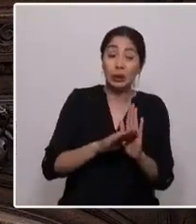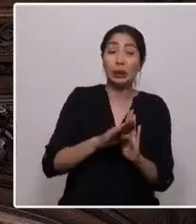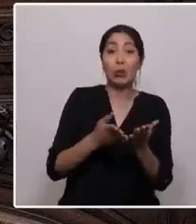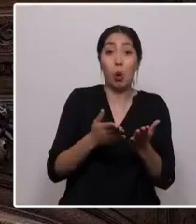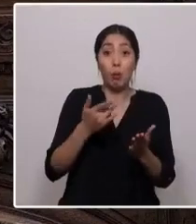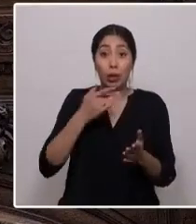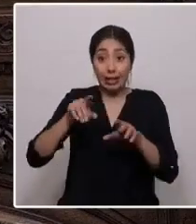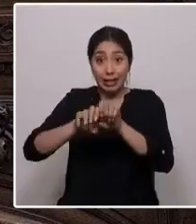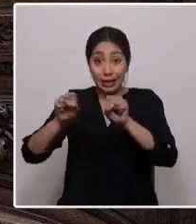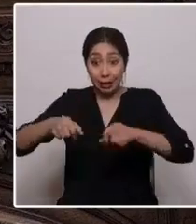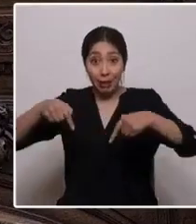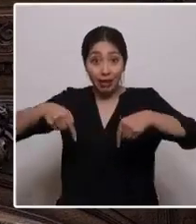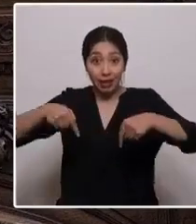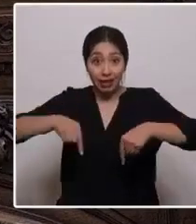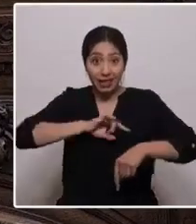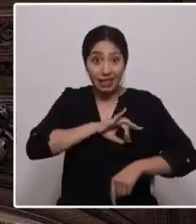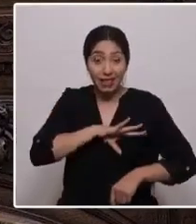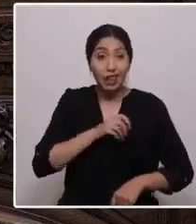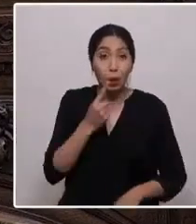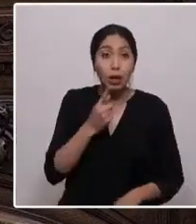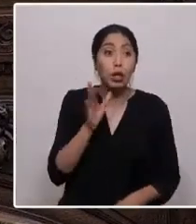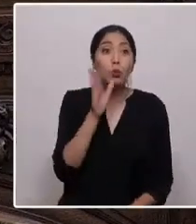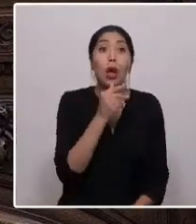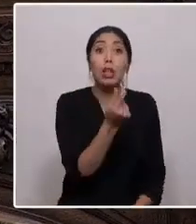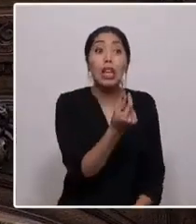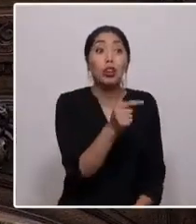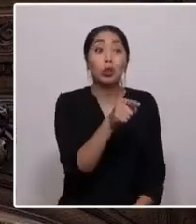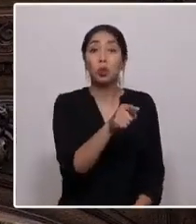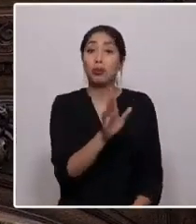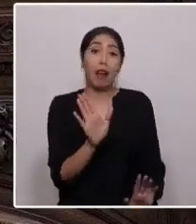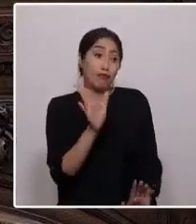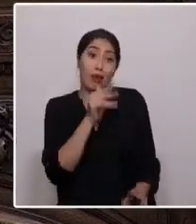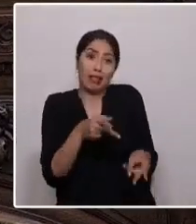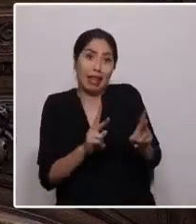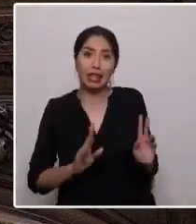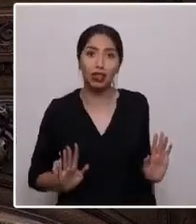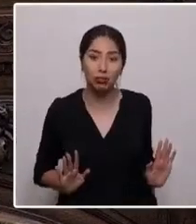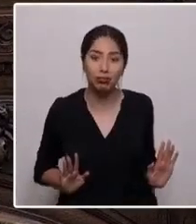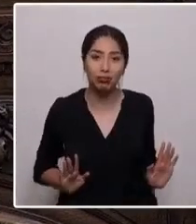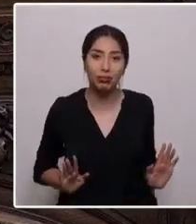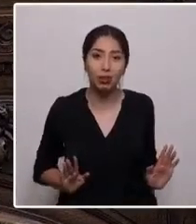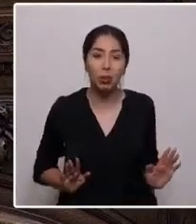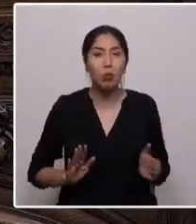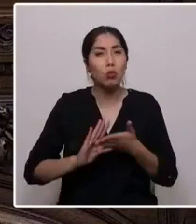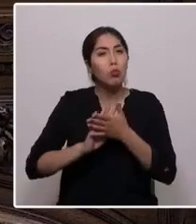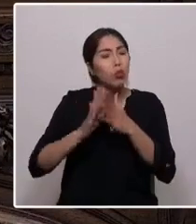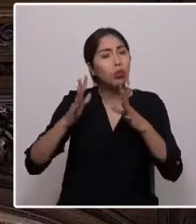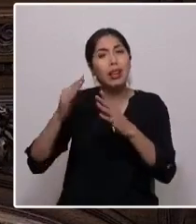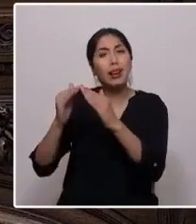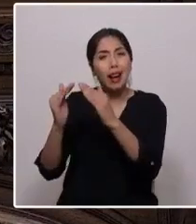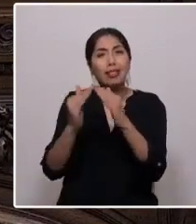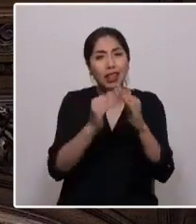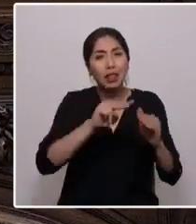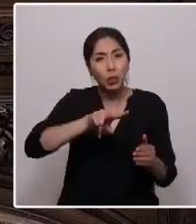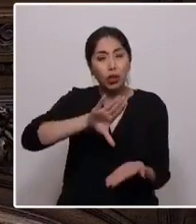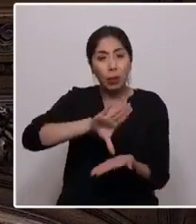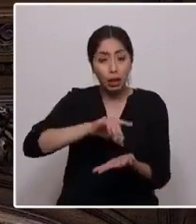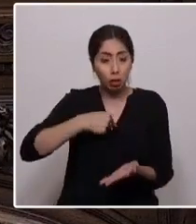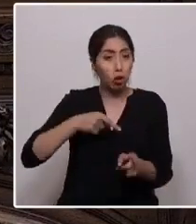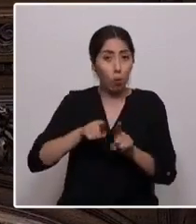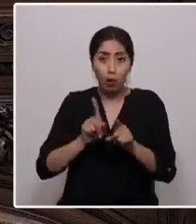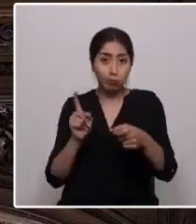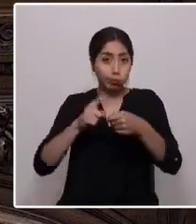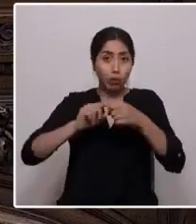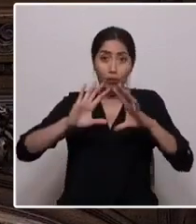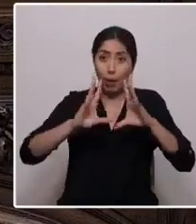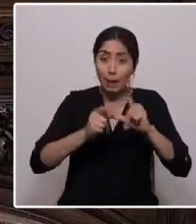neoliberal que impera en Chile, si no tienes dinero, realmente no tienes derechos. Como tantos hogares de nuestro país, soy parte de una familia que ha tenido que